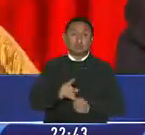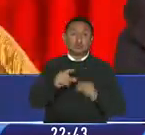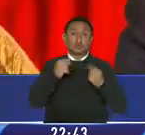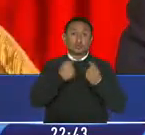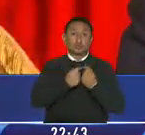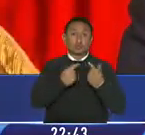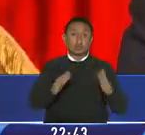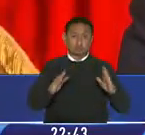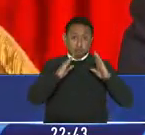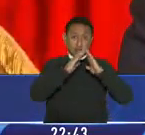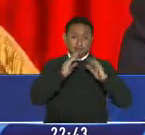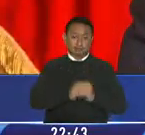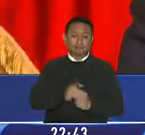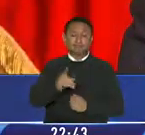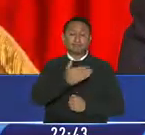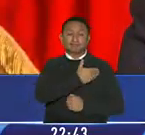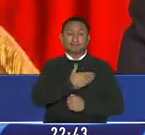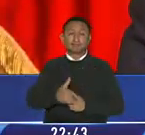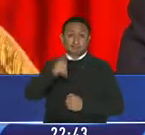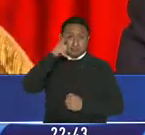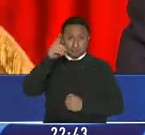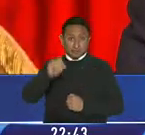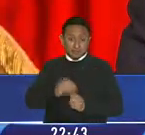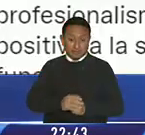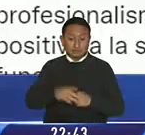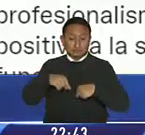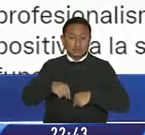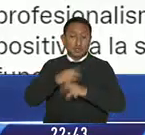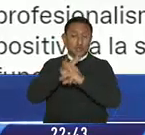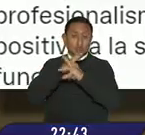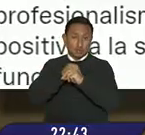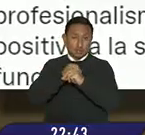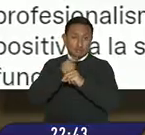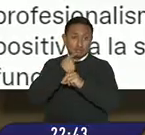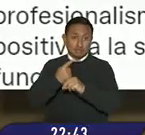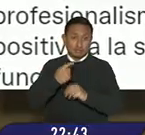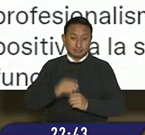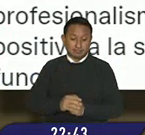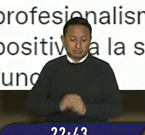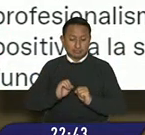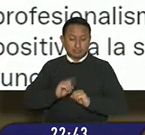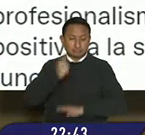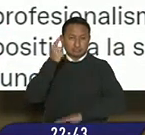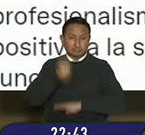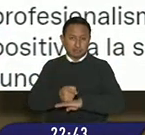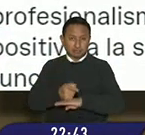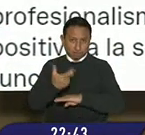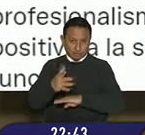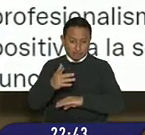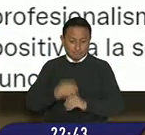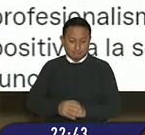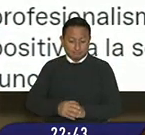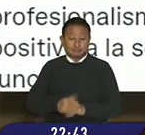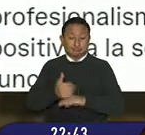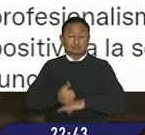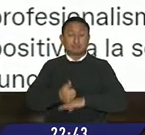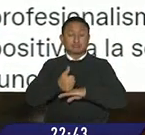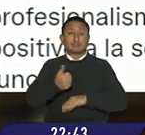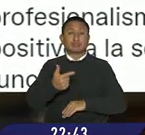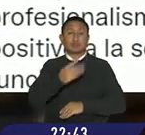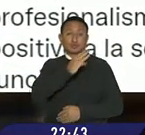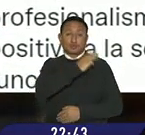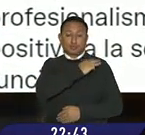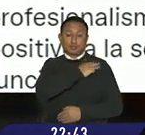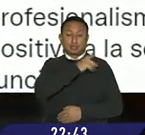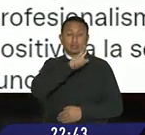de su lado de presidente de la república Guillermo Lazo a través de su cuenta de twitter informó que por decreto ejecutivo designó al general en servicio